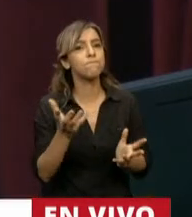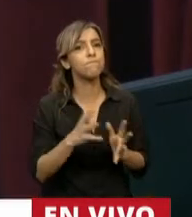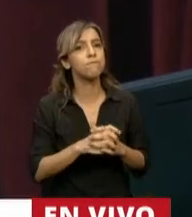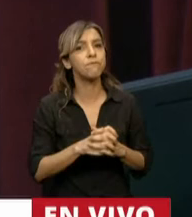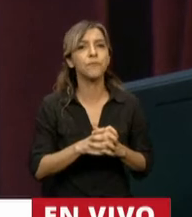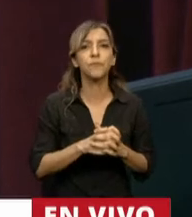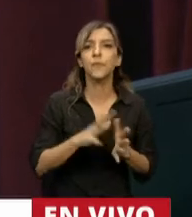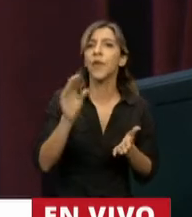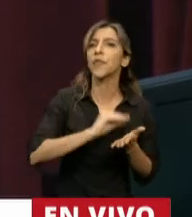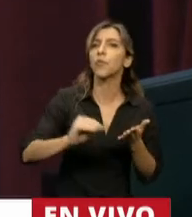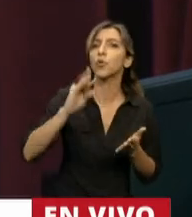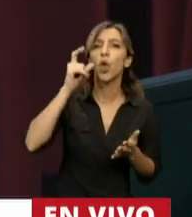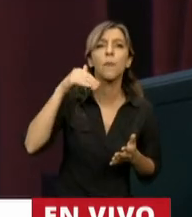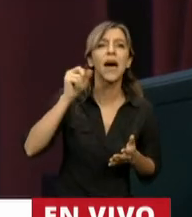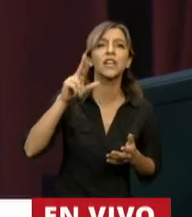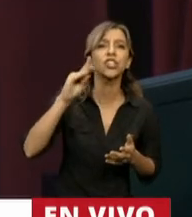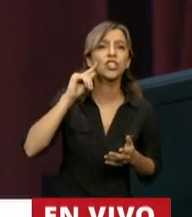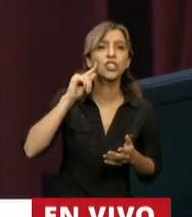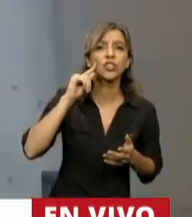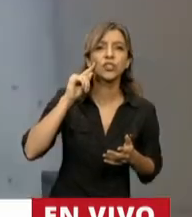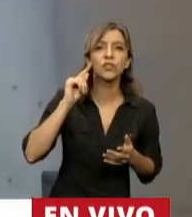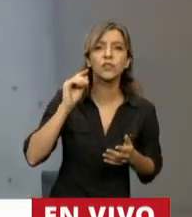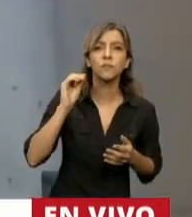Diputado de March. Una breve interrupción, presidente.